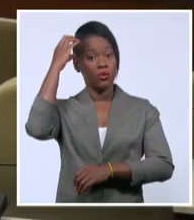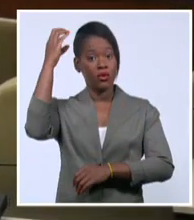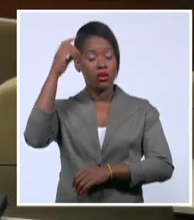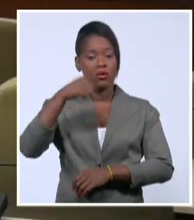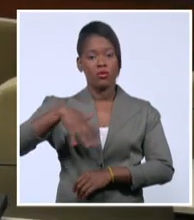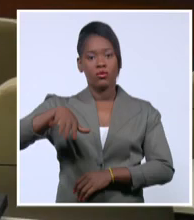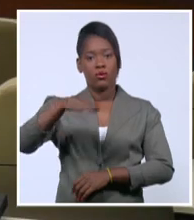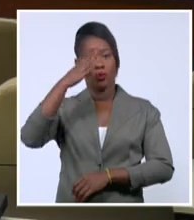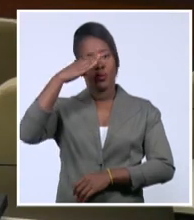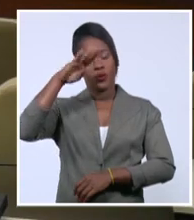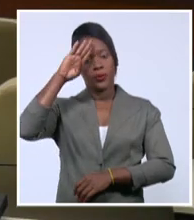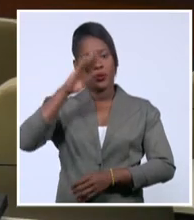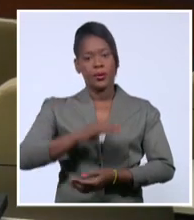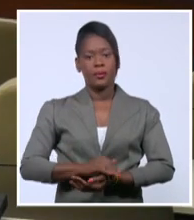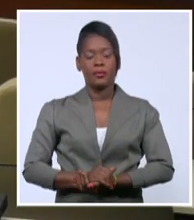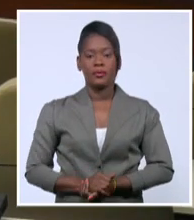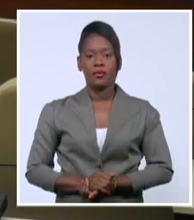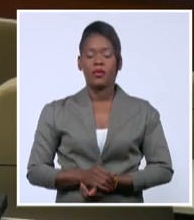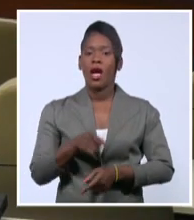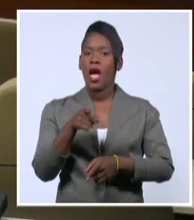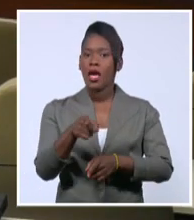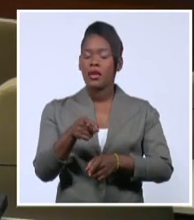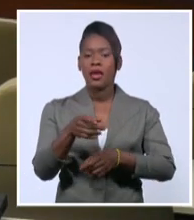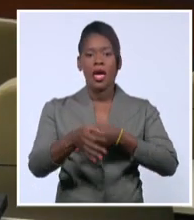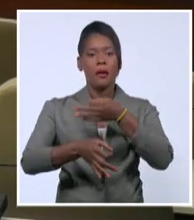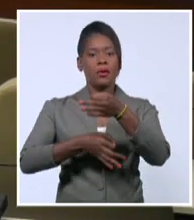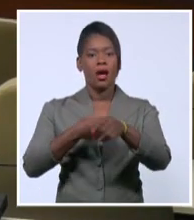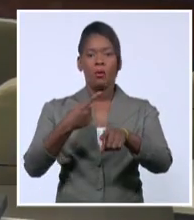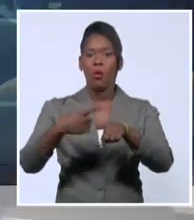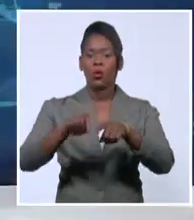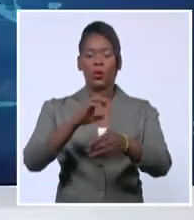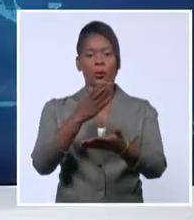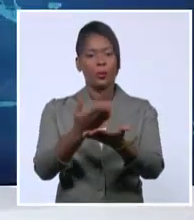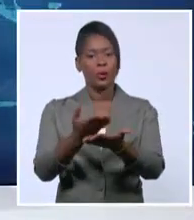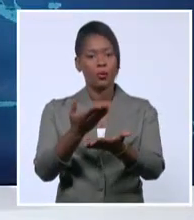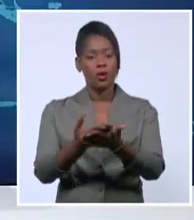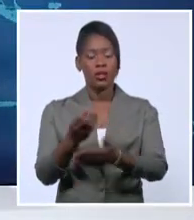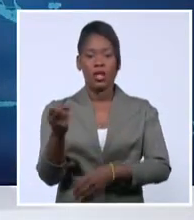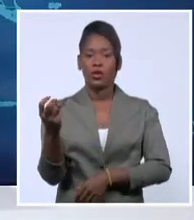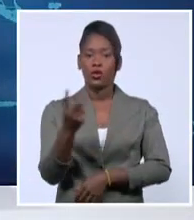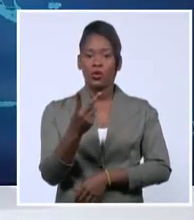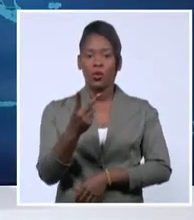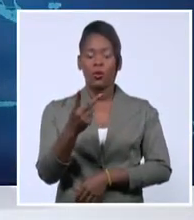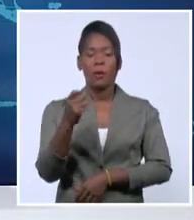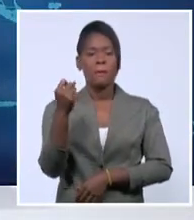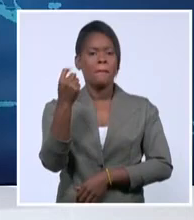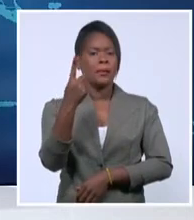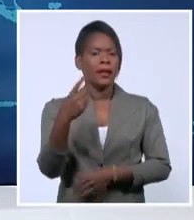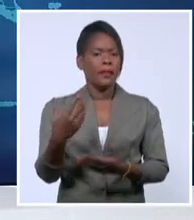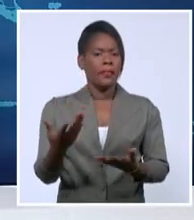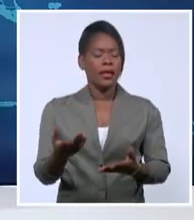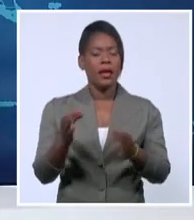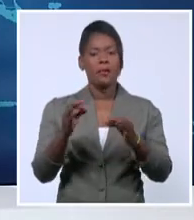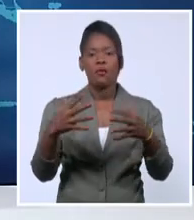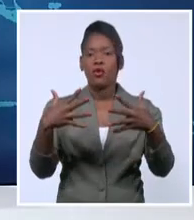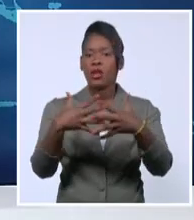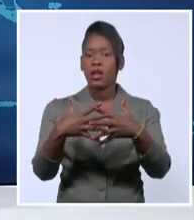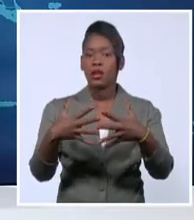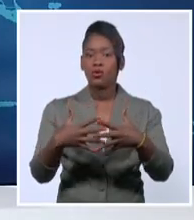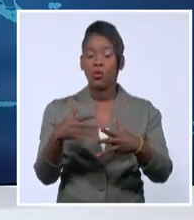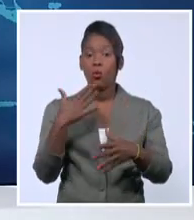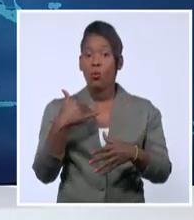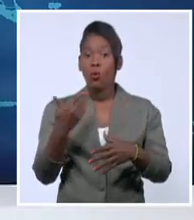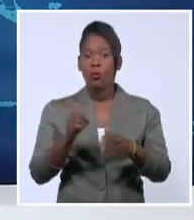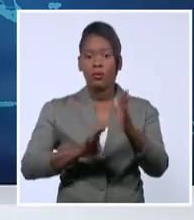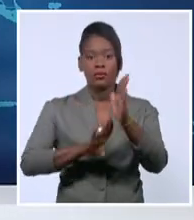revolución. Además, se presentaron dos propuestas de actualización, una referida a la conceptualización del modelo económico y